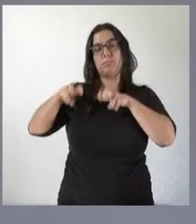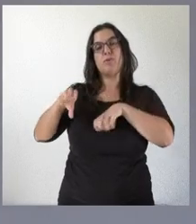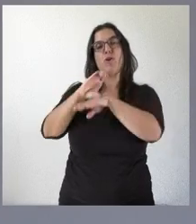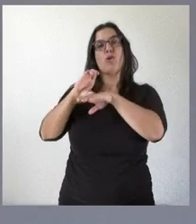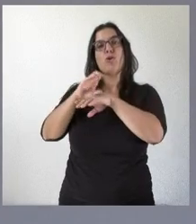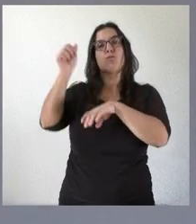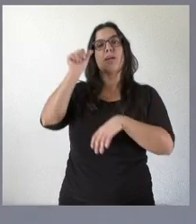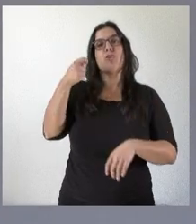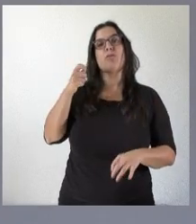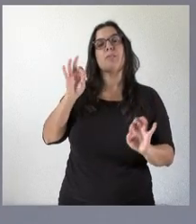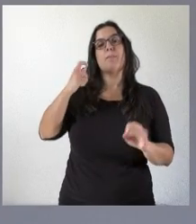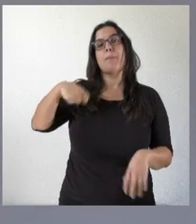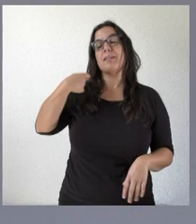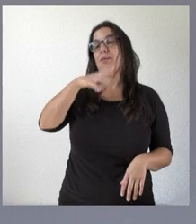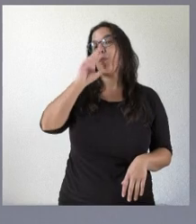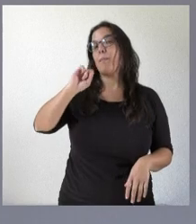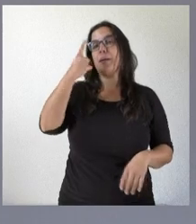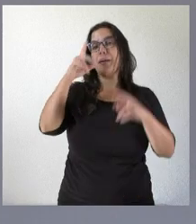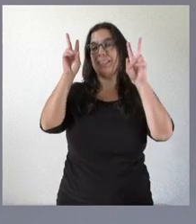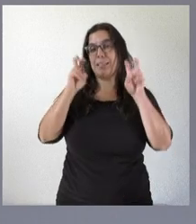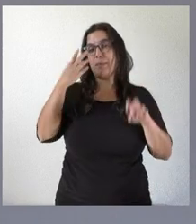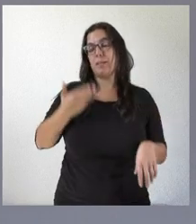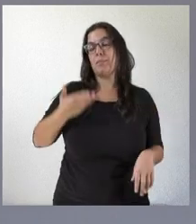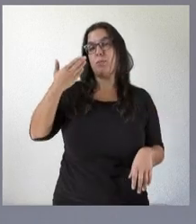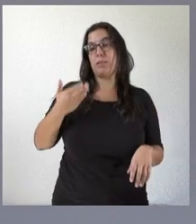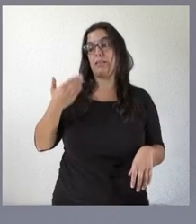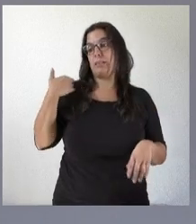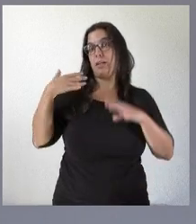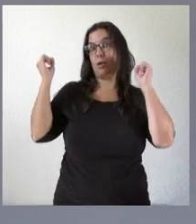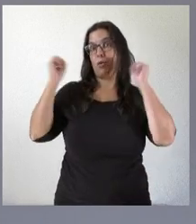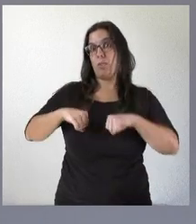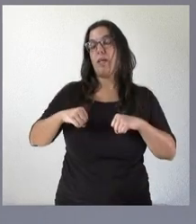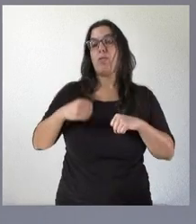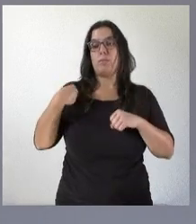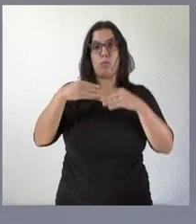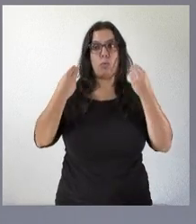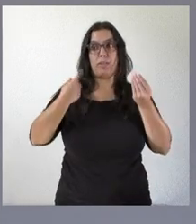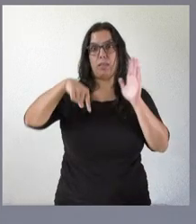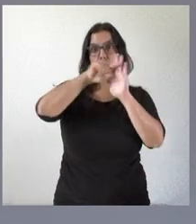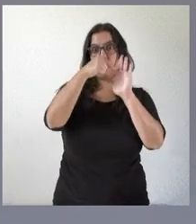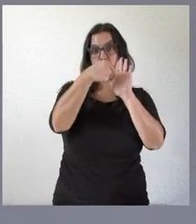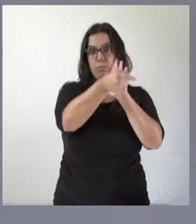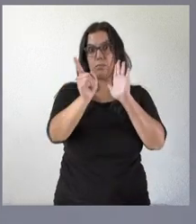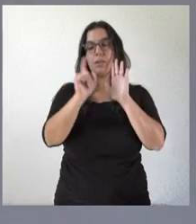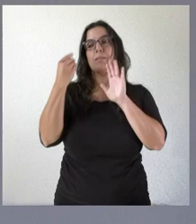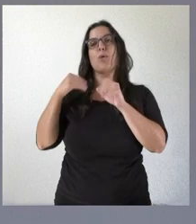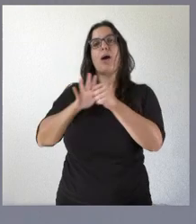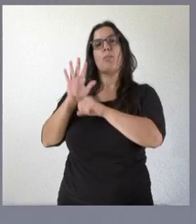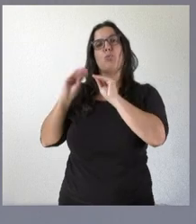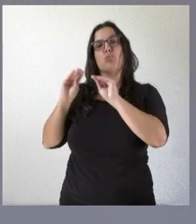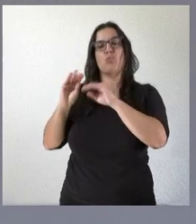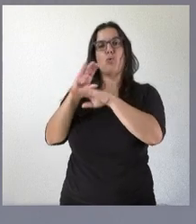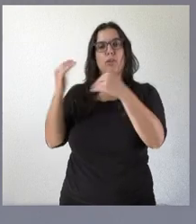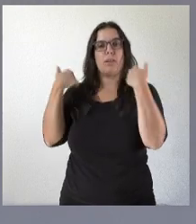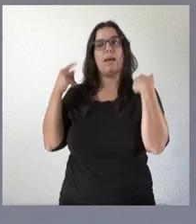el primero de los asuntos de relevancia que hemos acordado y que tienen ustedes en la documentación es un ámbito de su consejería, y él lo